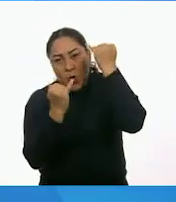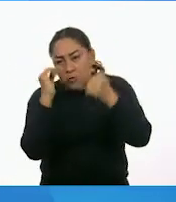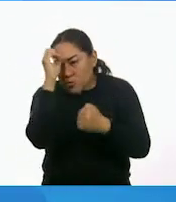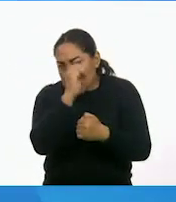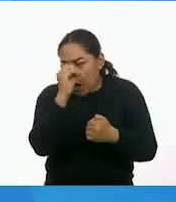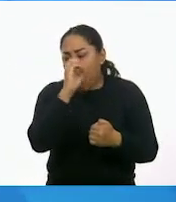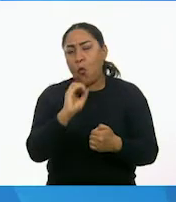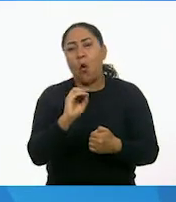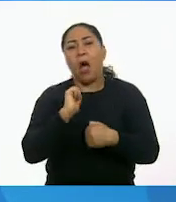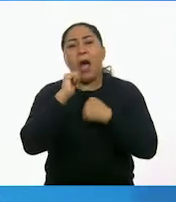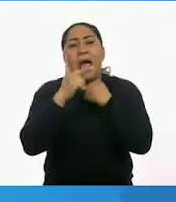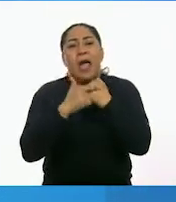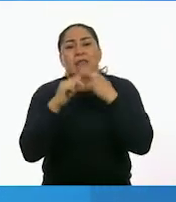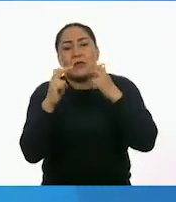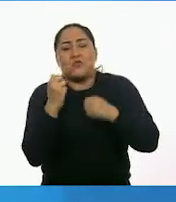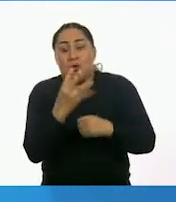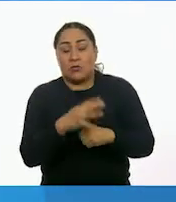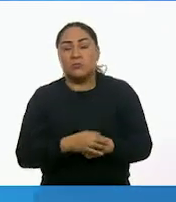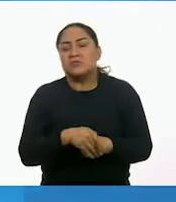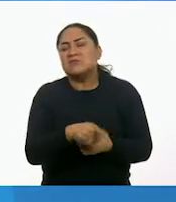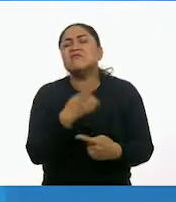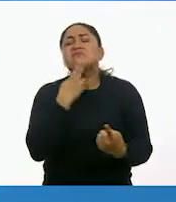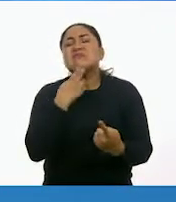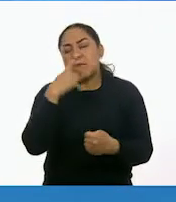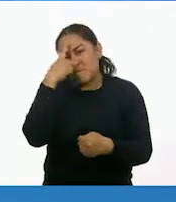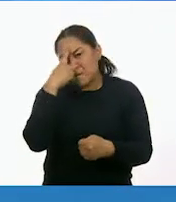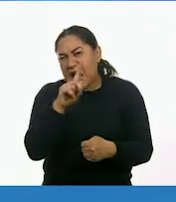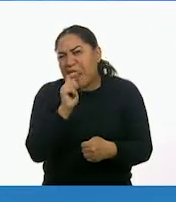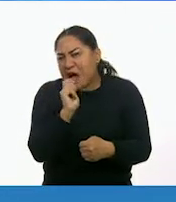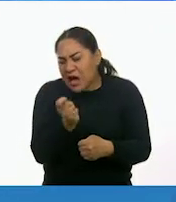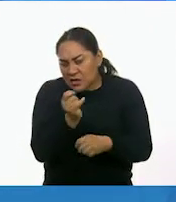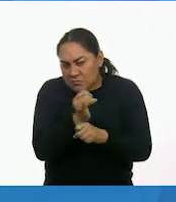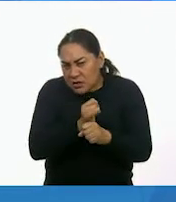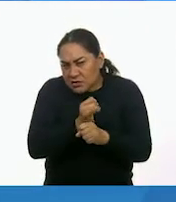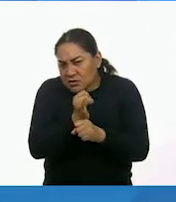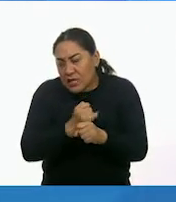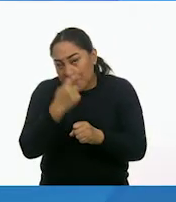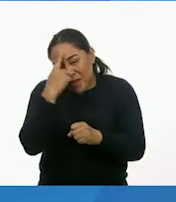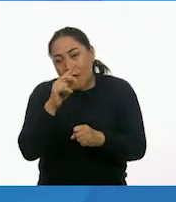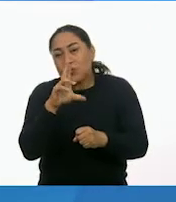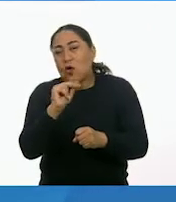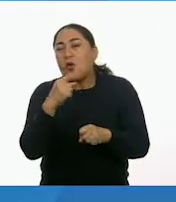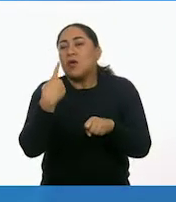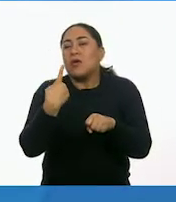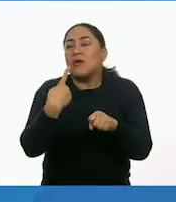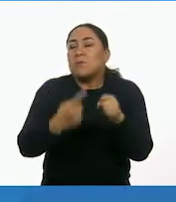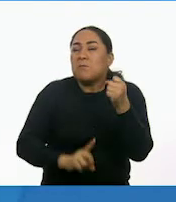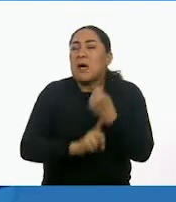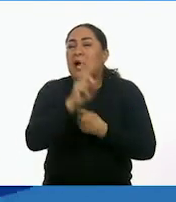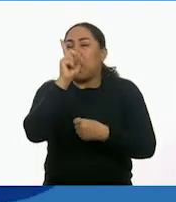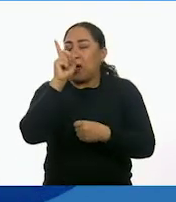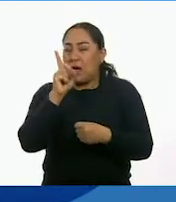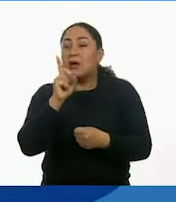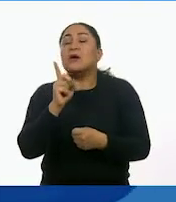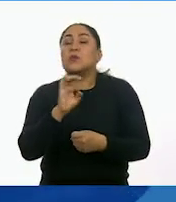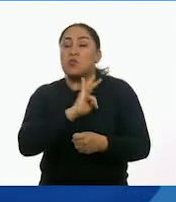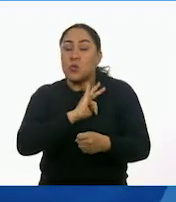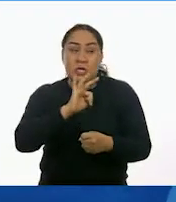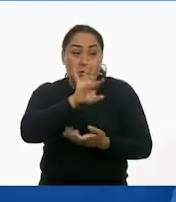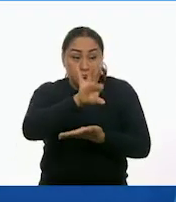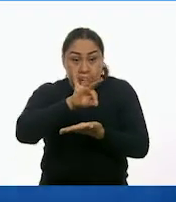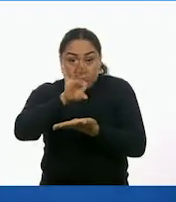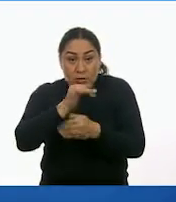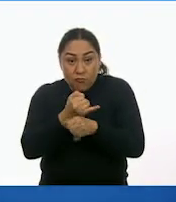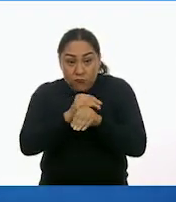un nuevo tema. Recordemos que el propósito es investigar sobre estrategias para prevenir una situación de riesgo, recabar información útil